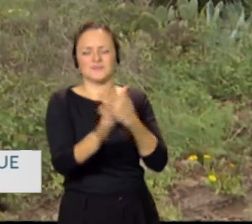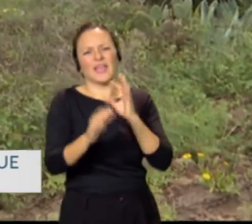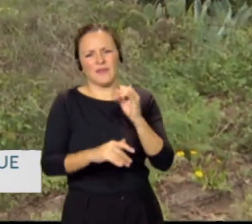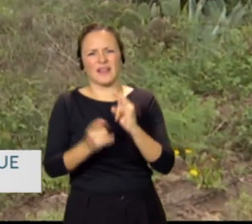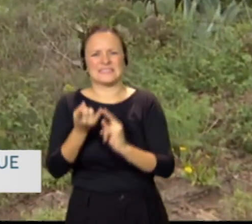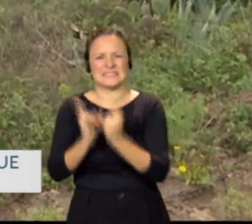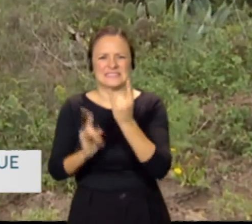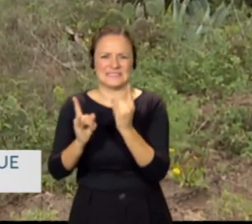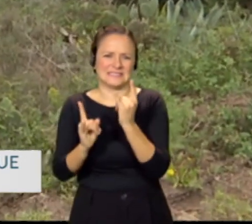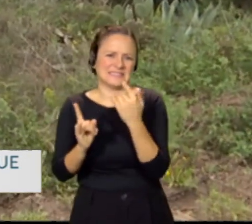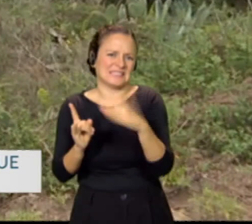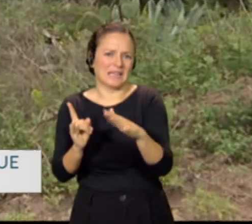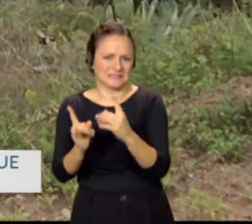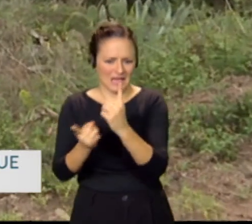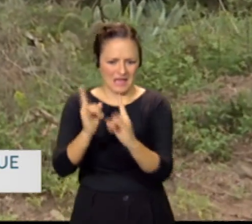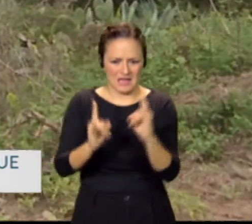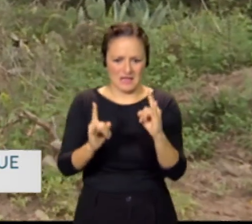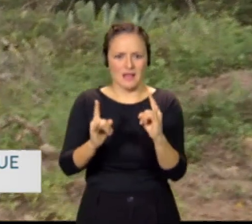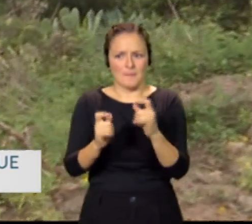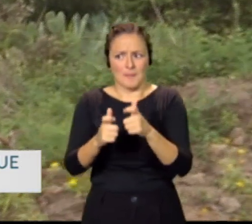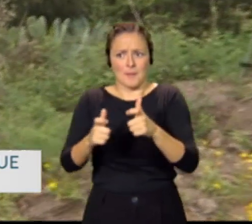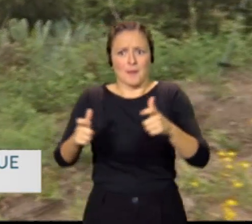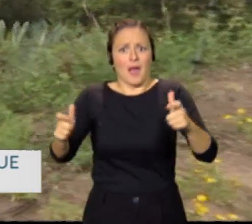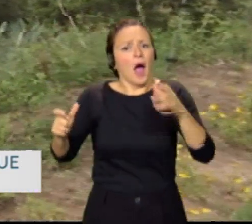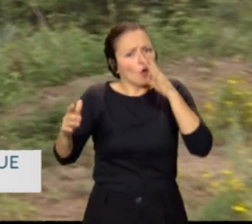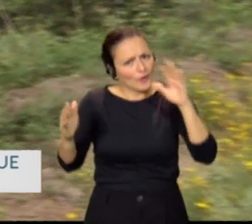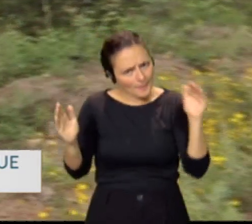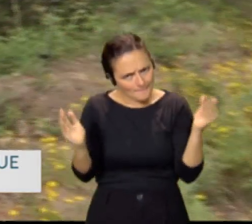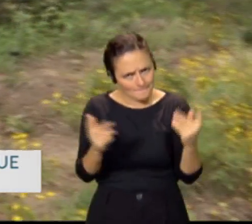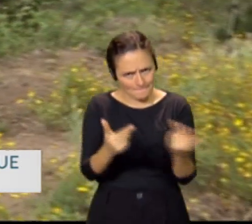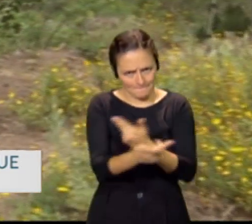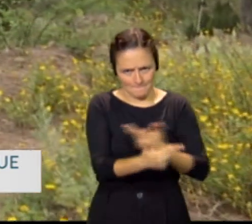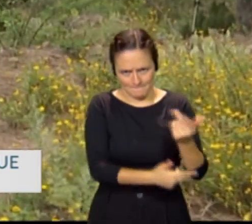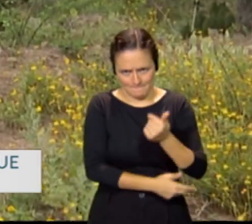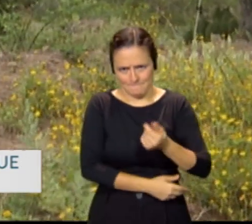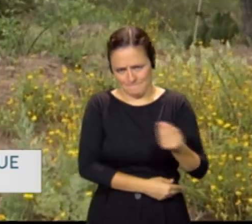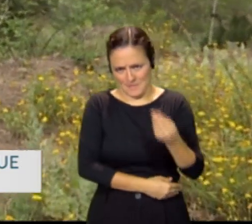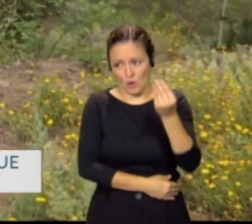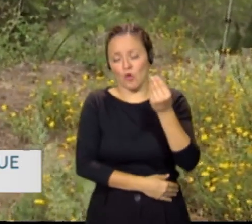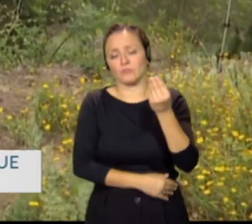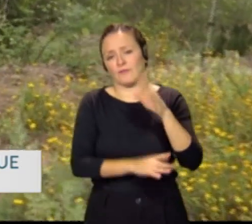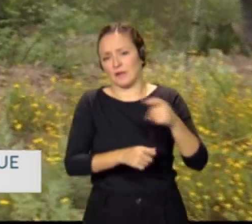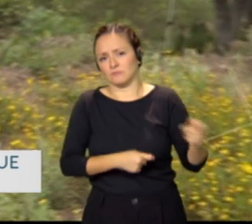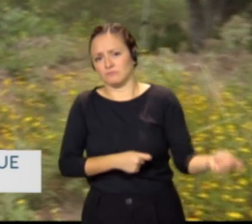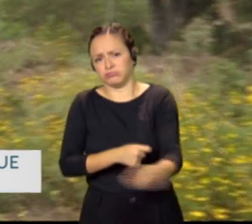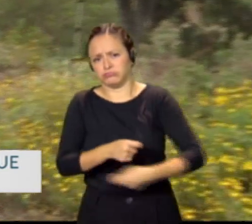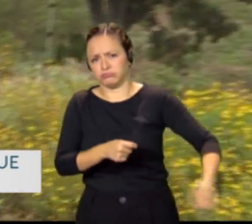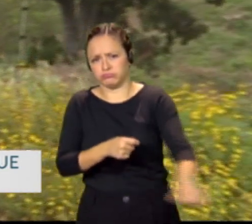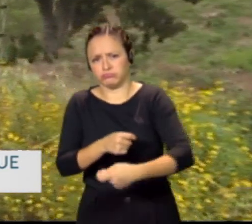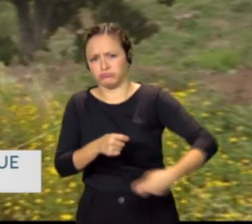zarza de lo que vemos aquí. Y bueno, pues se ha desbrozado durante